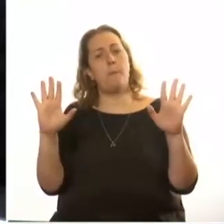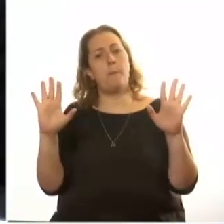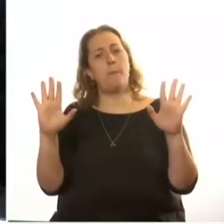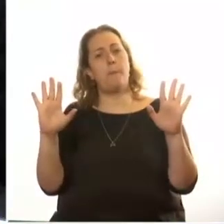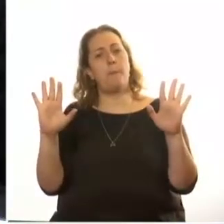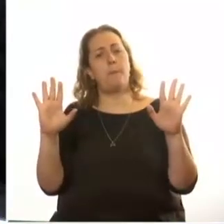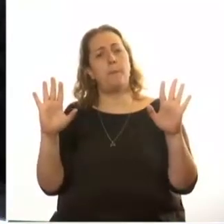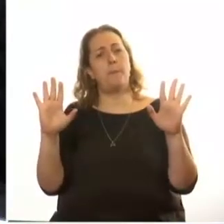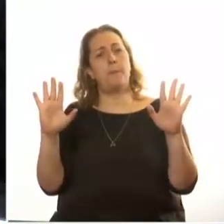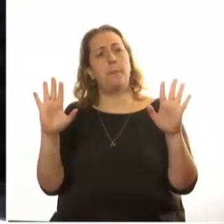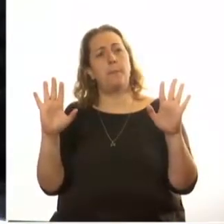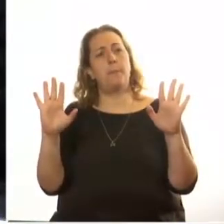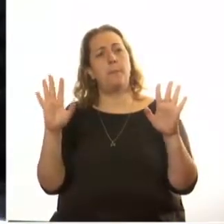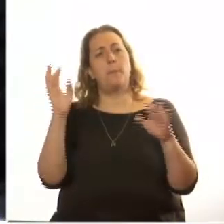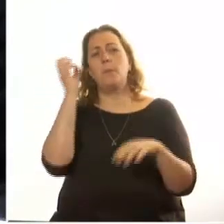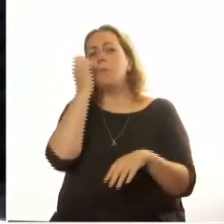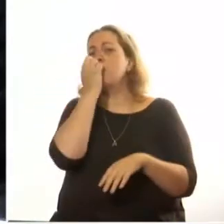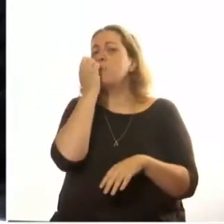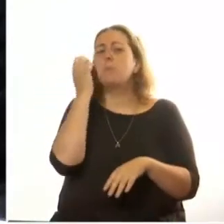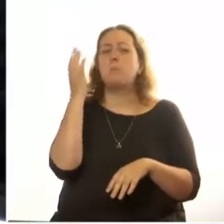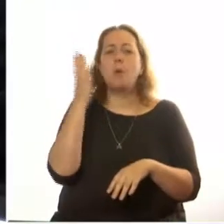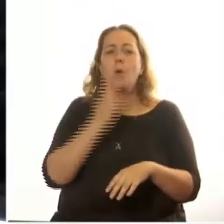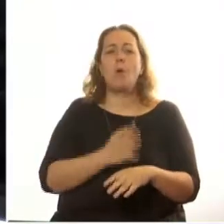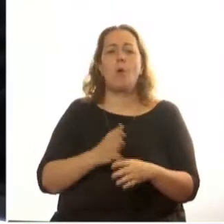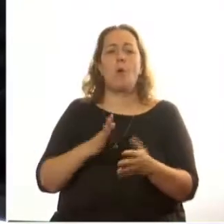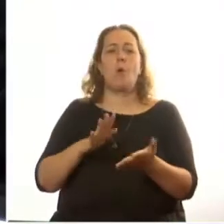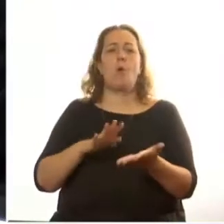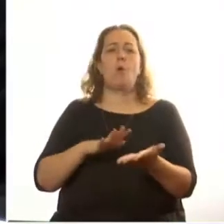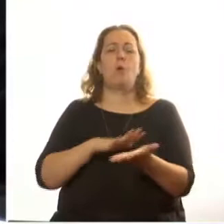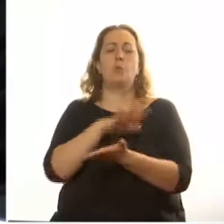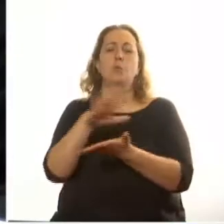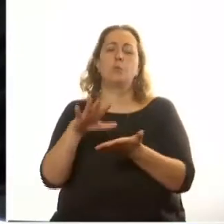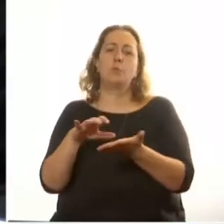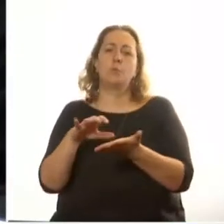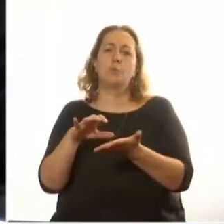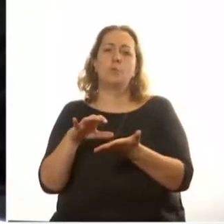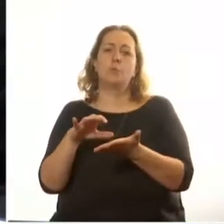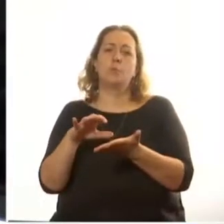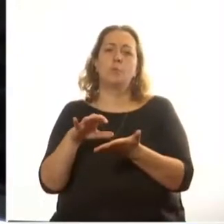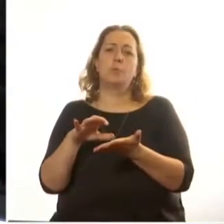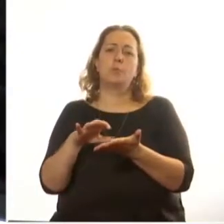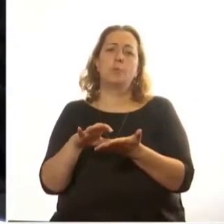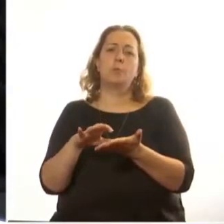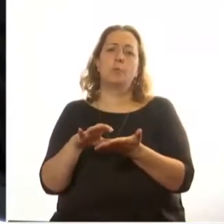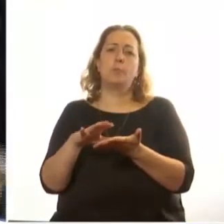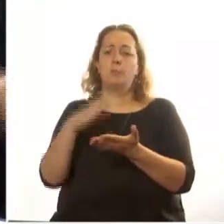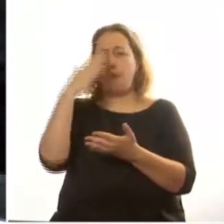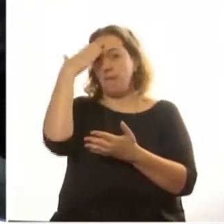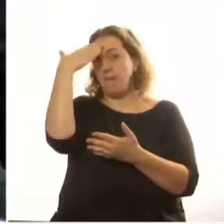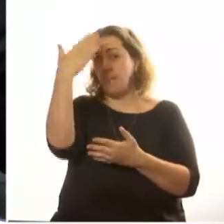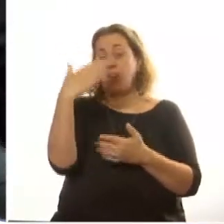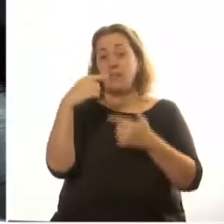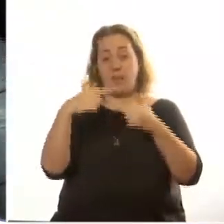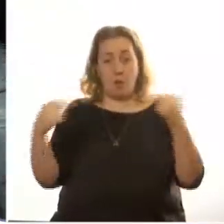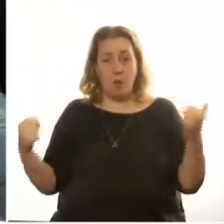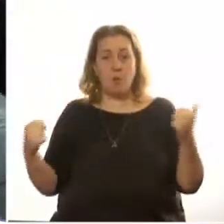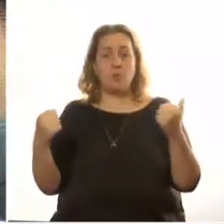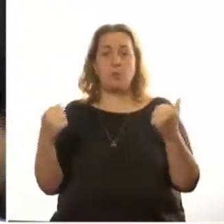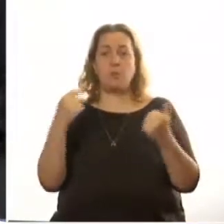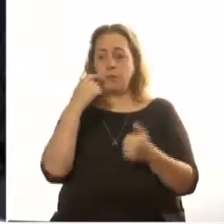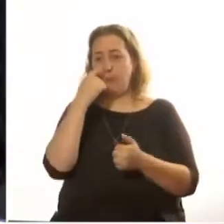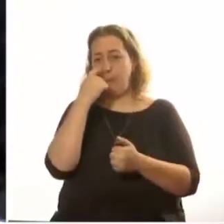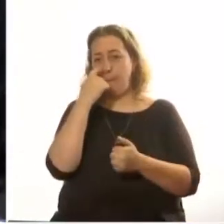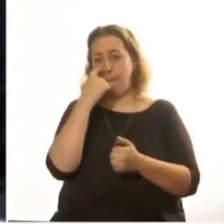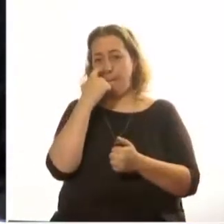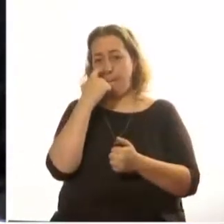el mejor instrumento para enfrentar a estos autócratas que intentaron estrangular la libertad desde fuera.